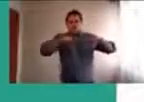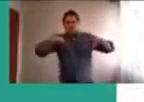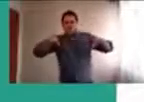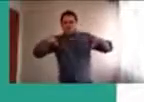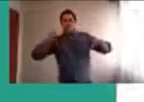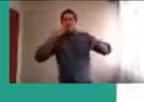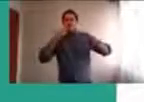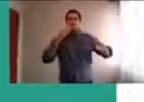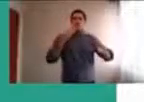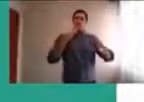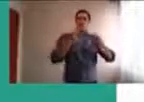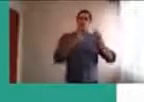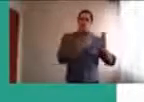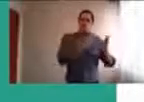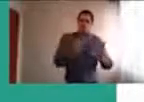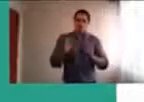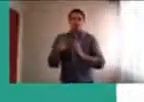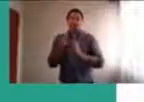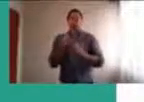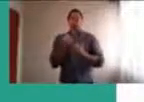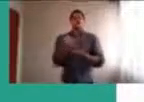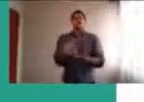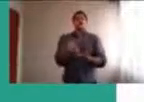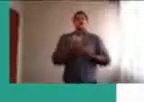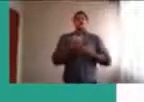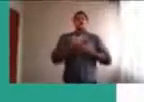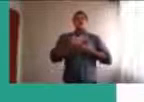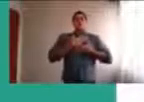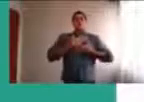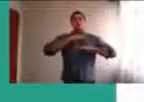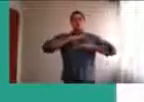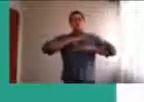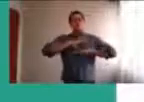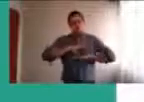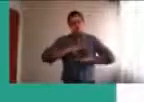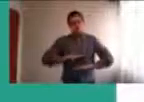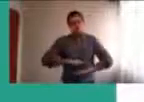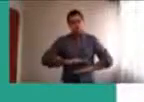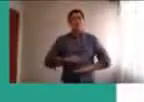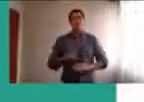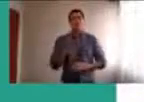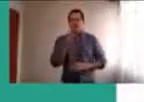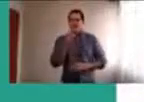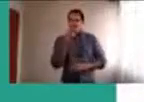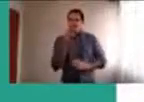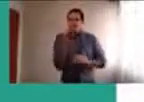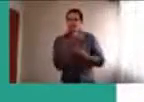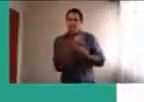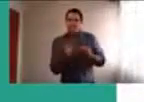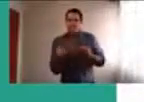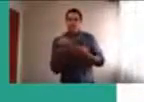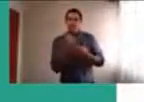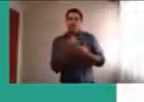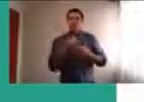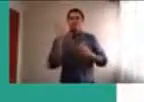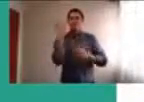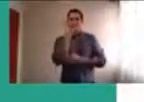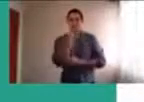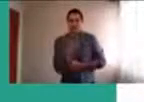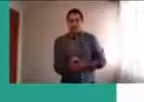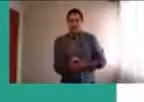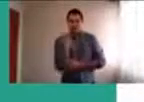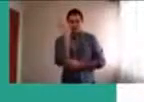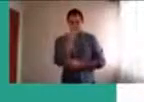a bajar, el nivel de ansiedad, y pusimos, un dibujo, ahí en el sábado, no sé si lo llegan, a ver bien, que tiene que ver,